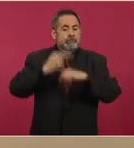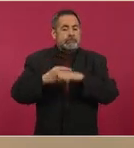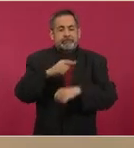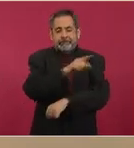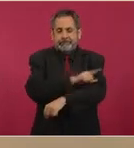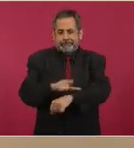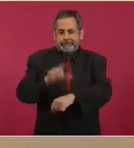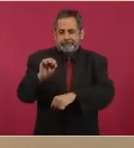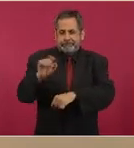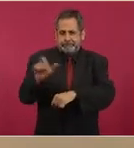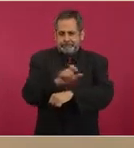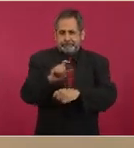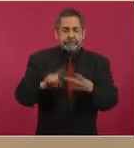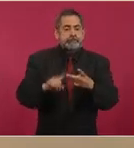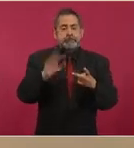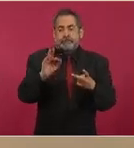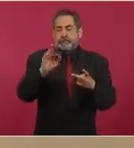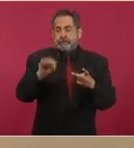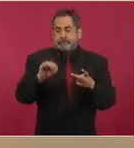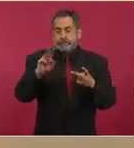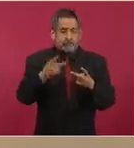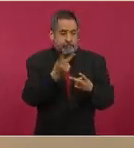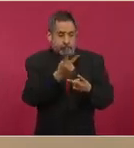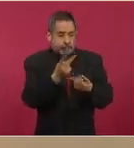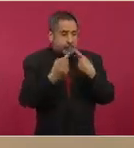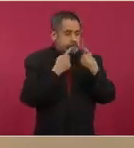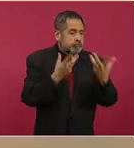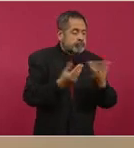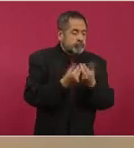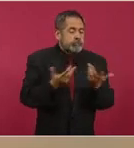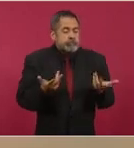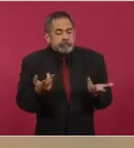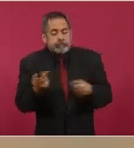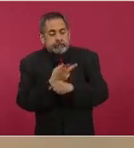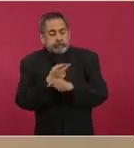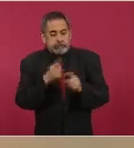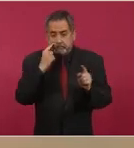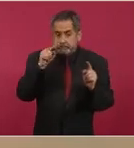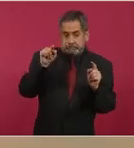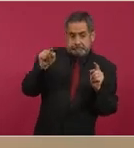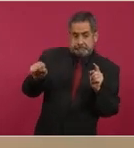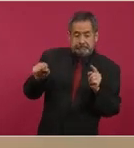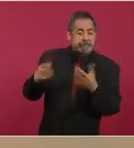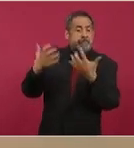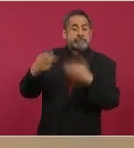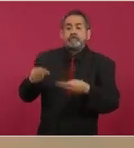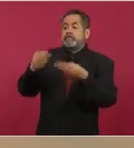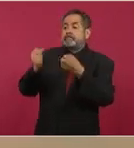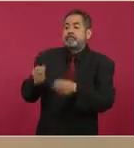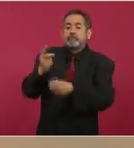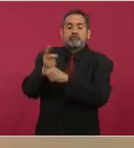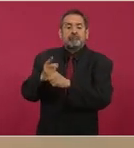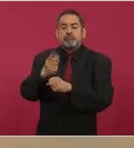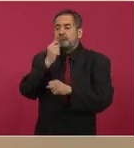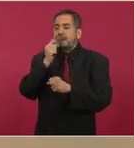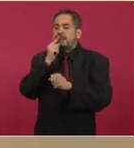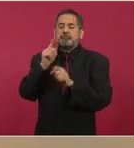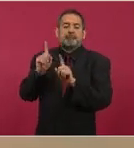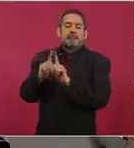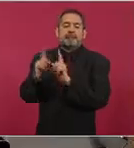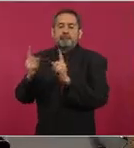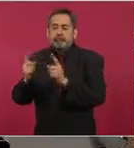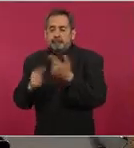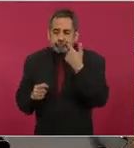y la Federación Mexicana de Fútbol para revisar el estatus legal de las empresas de seguridad privada que no tengan